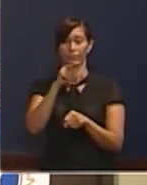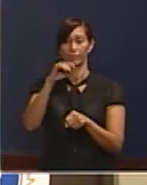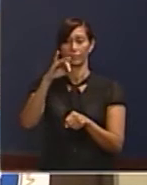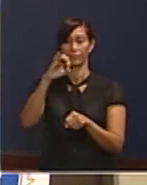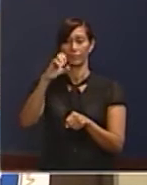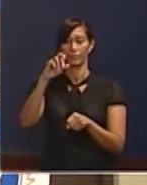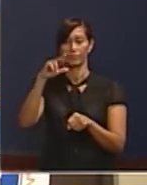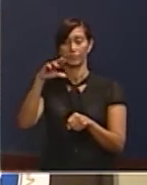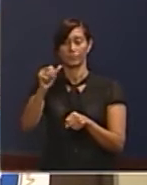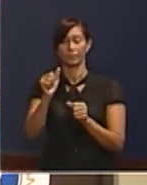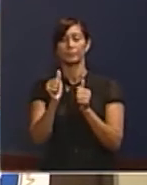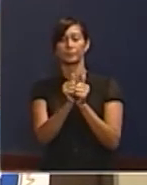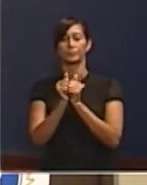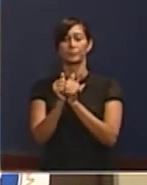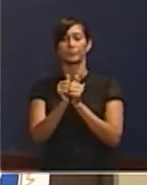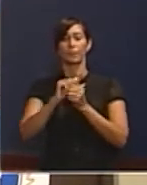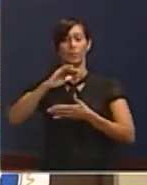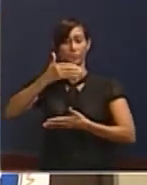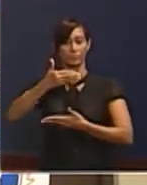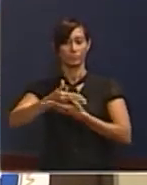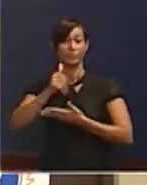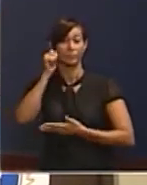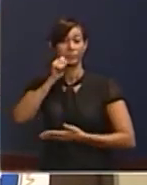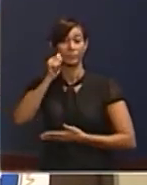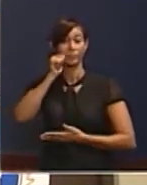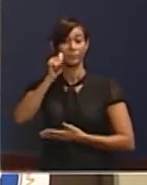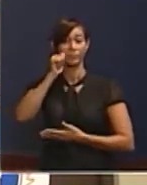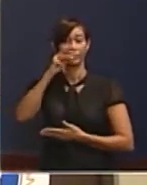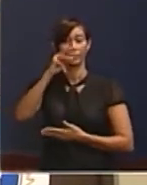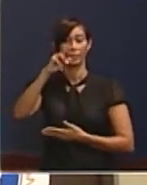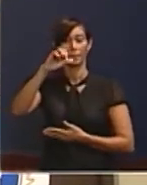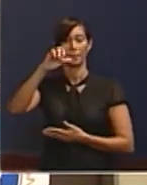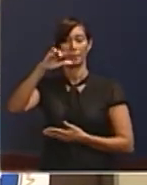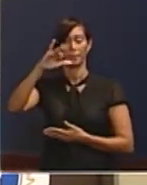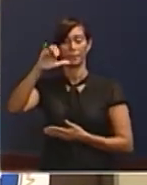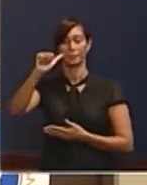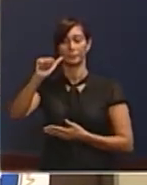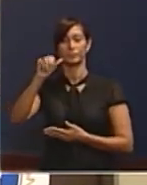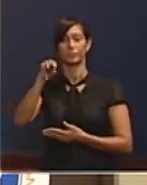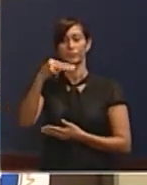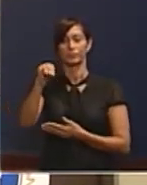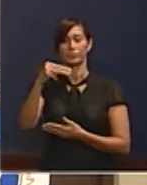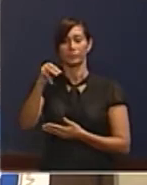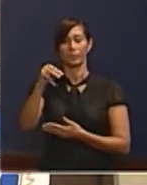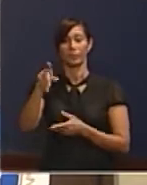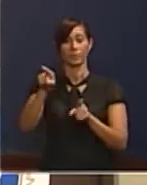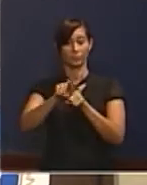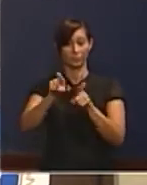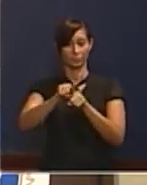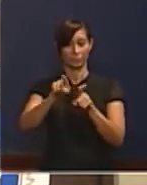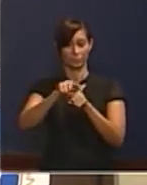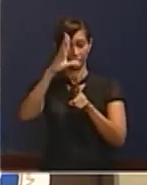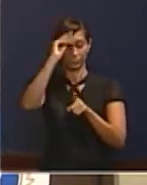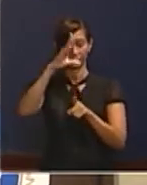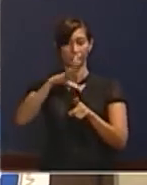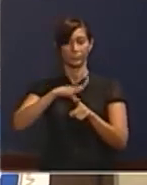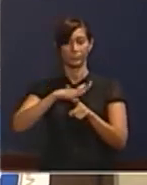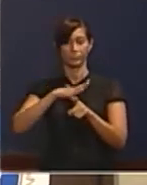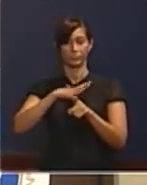viene acompañado de su hija María José Zacarías y también del señor empresario